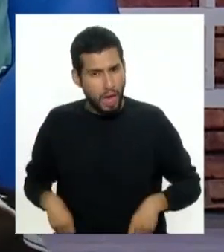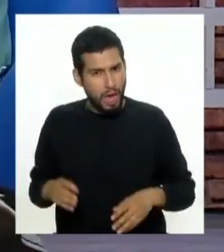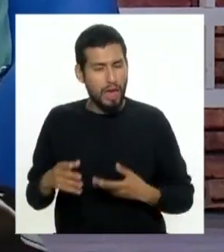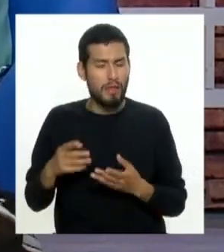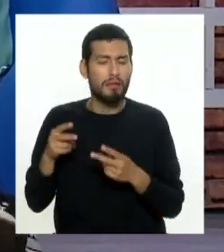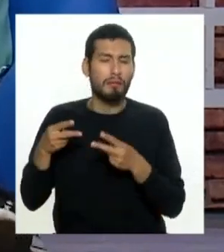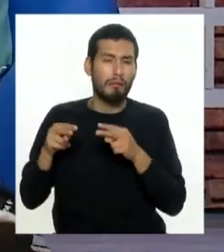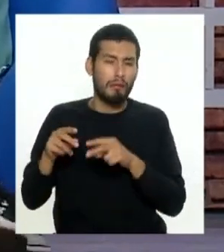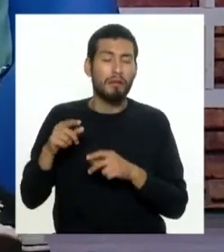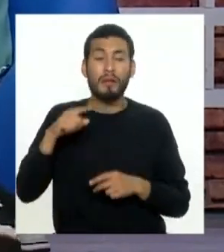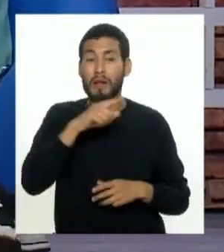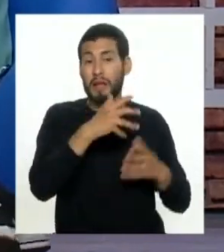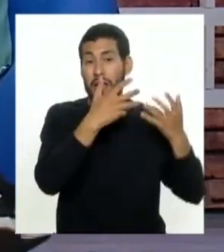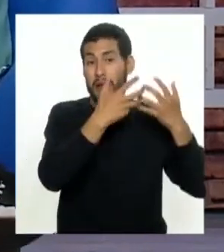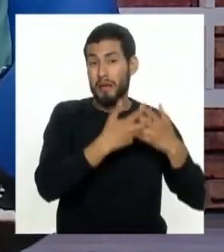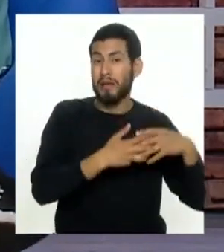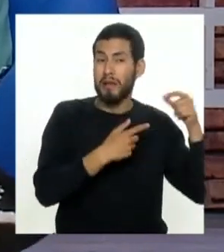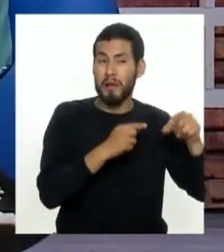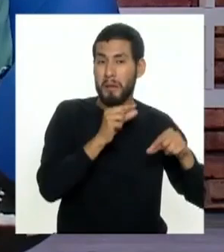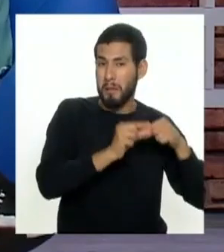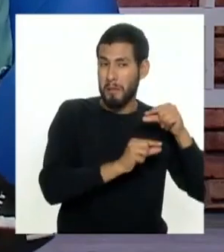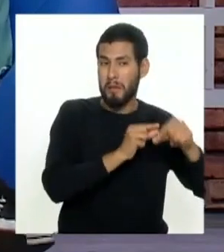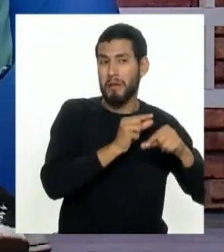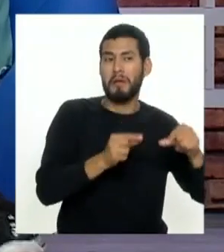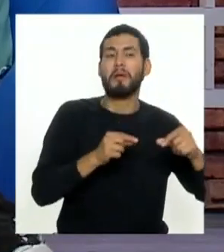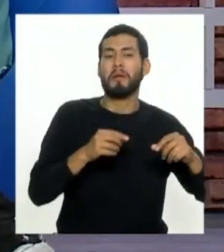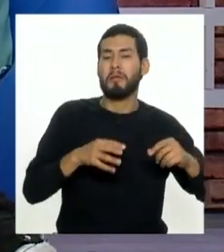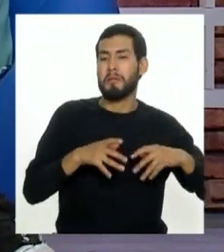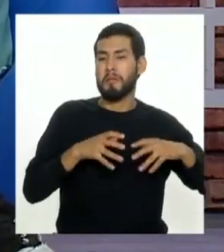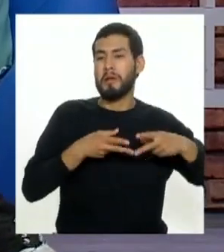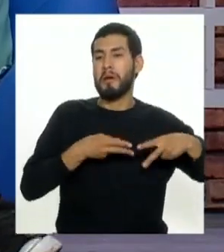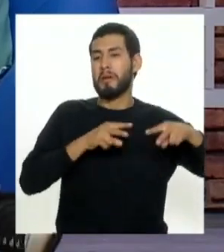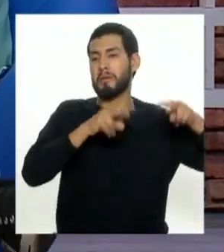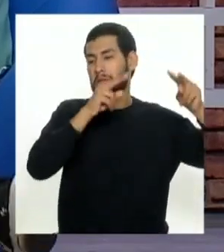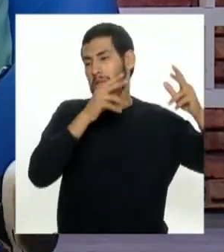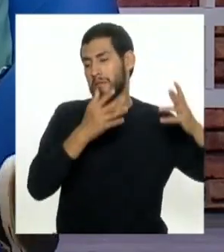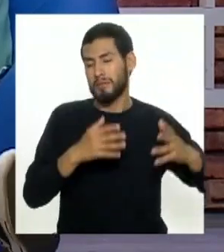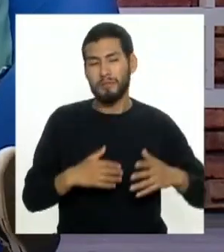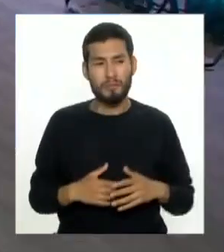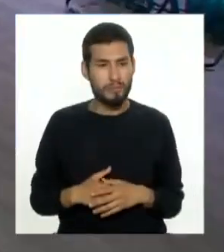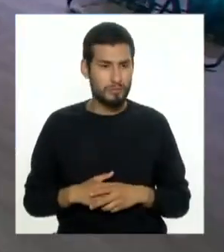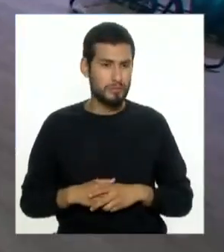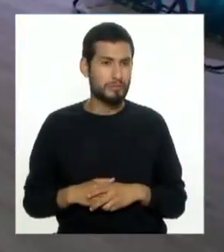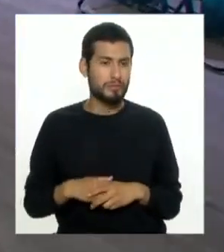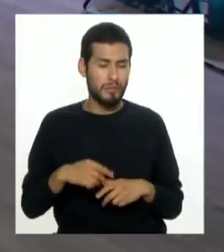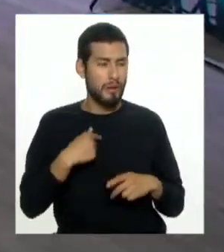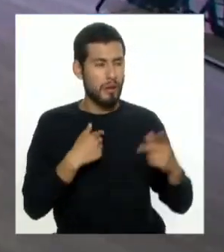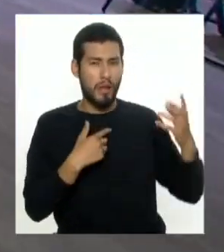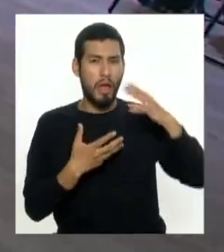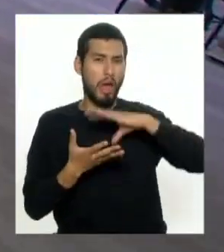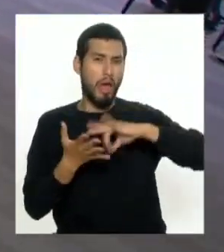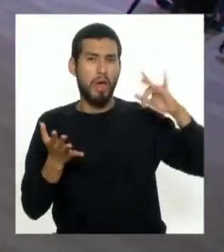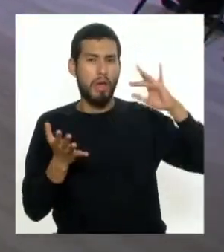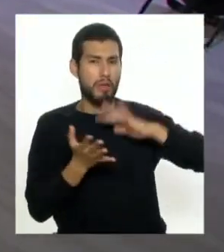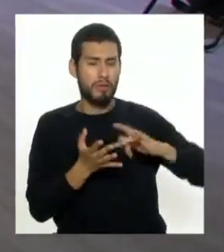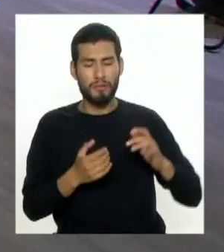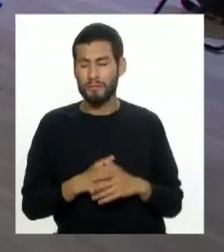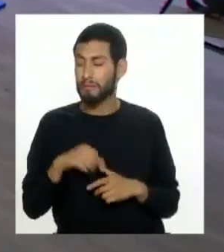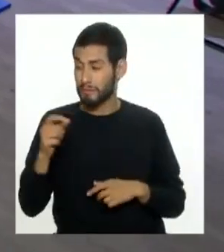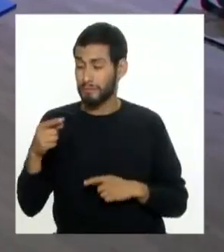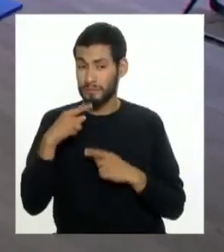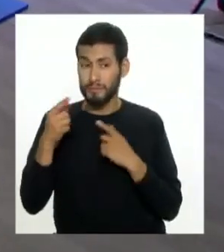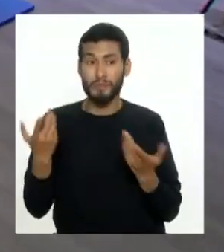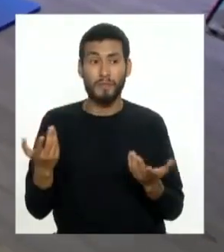hogar mientras que las empresas lentamente se van volviendo más ricas a costas de nosotros claro o sea lo que dice Fátima